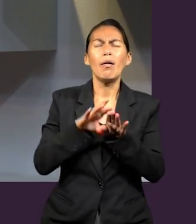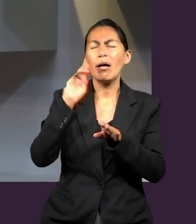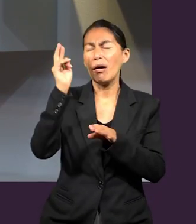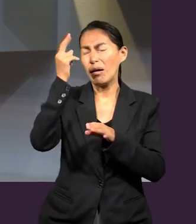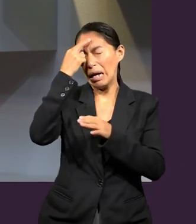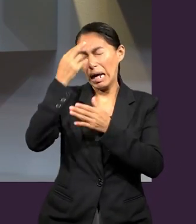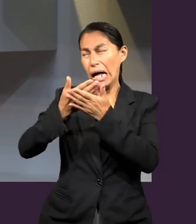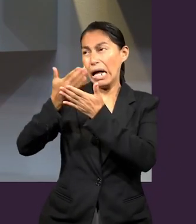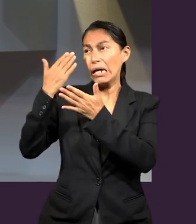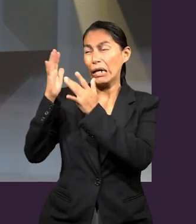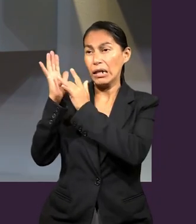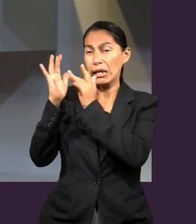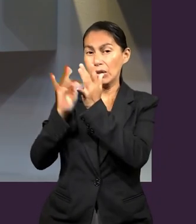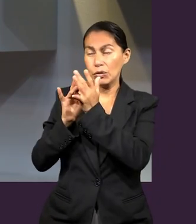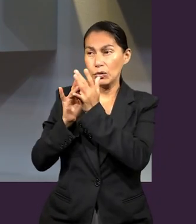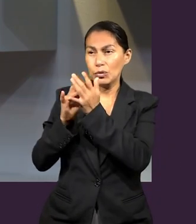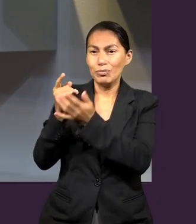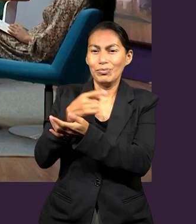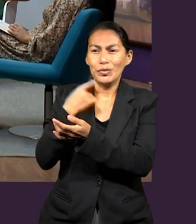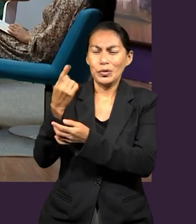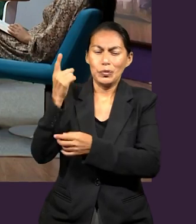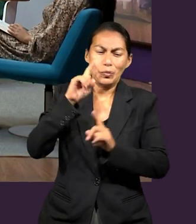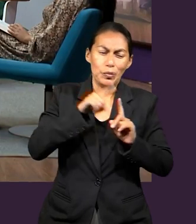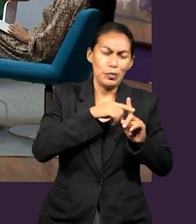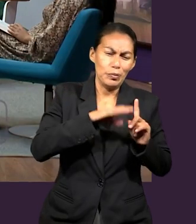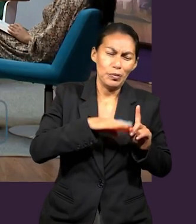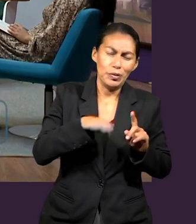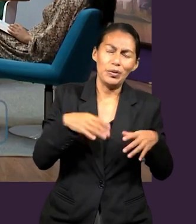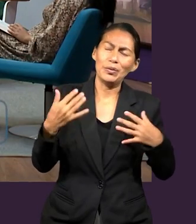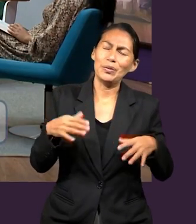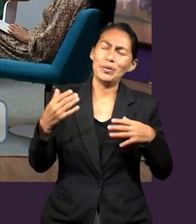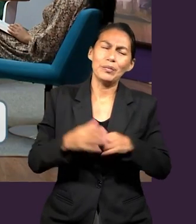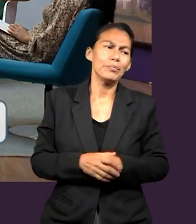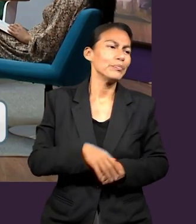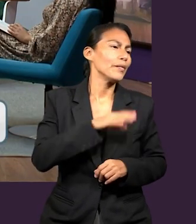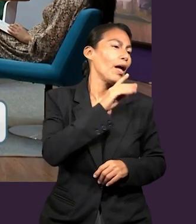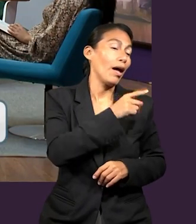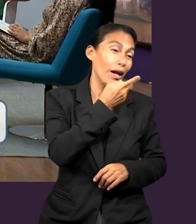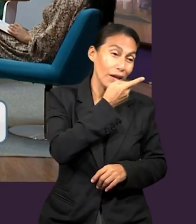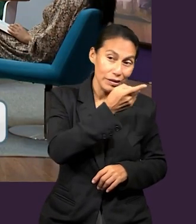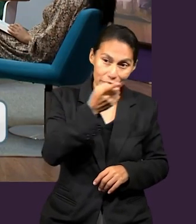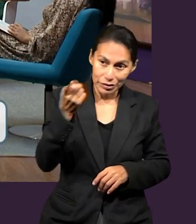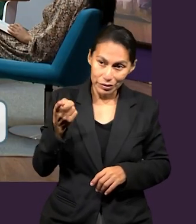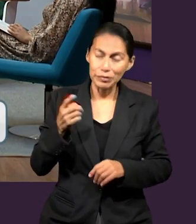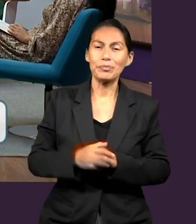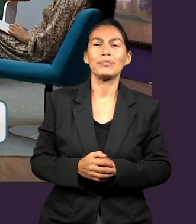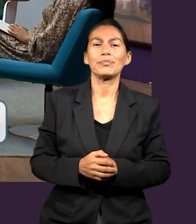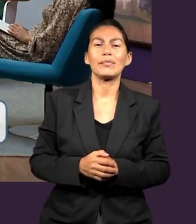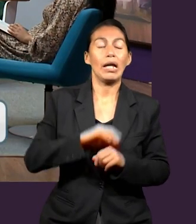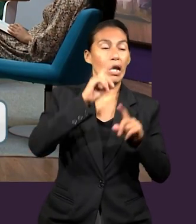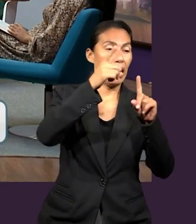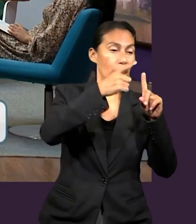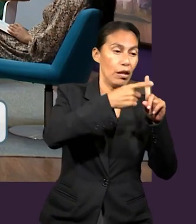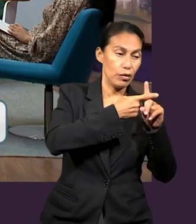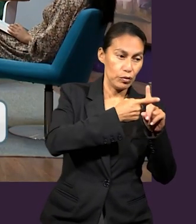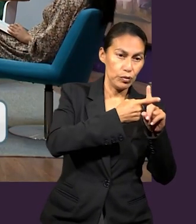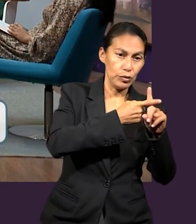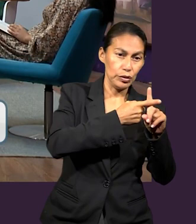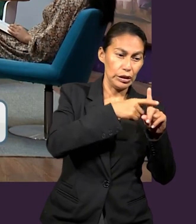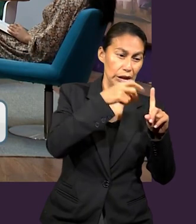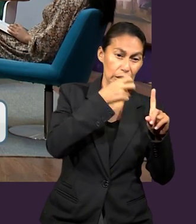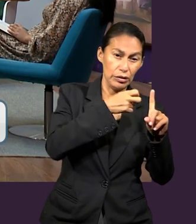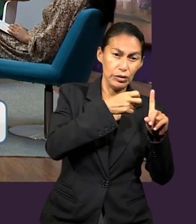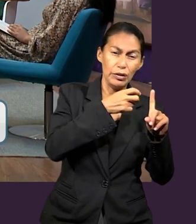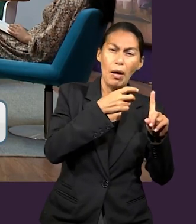recordar cómo Jesús ya hizo algo por nosotros. También quiero mencionarte, Sonia, Nepe, Natalia, que la cruz